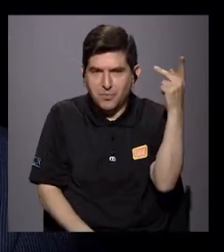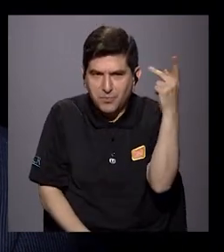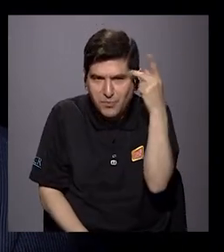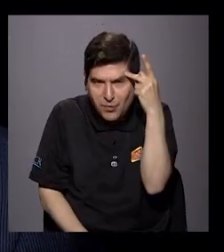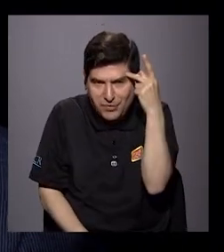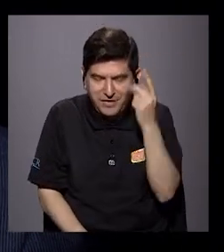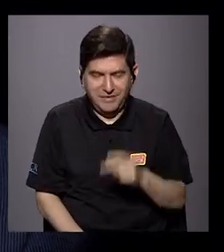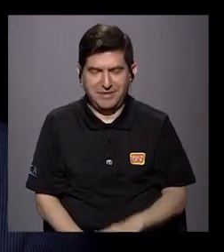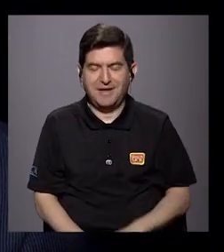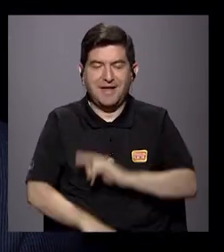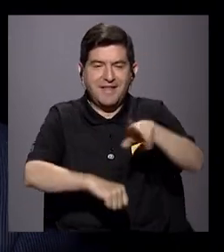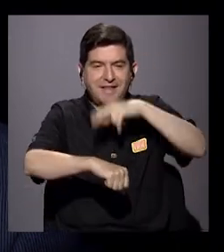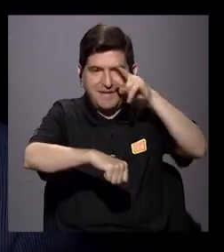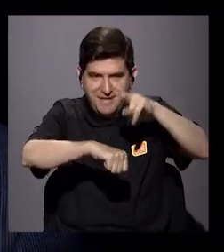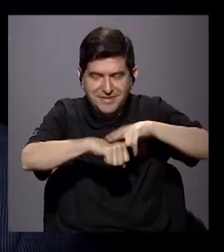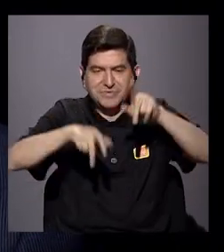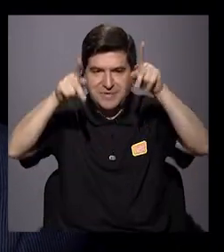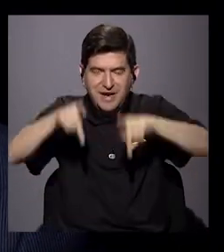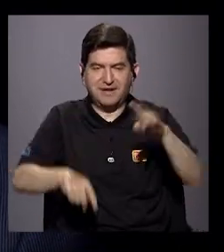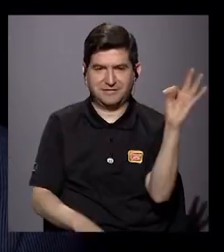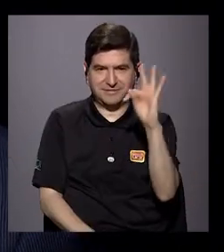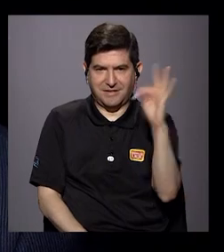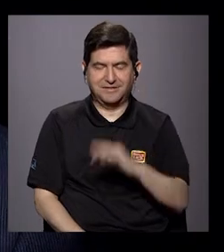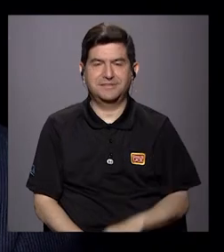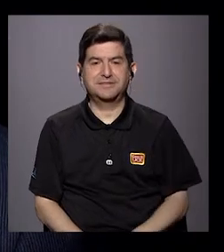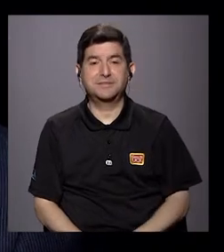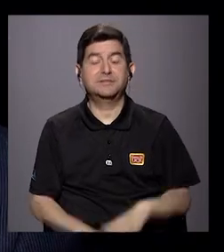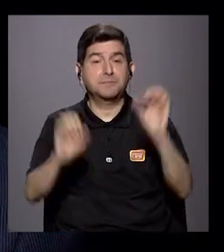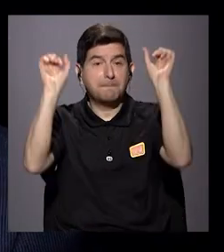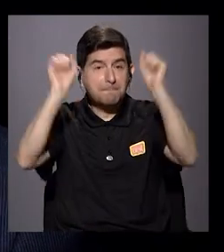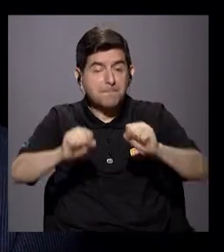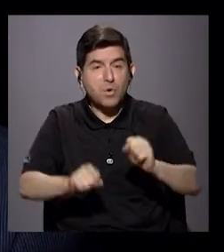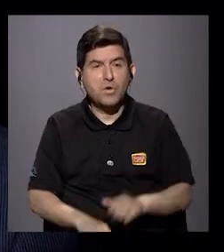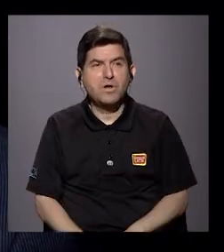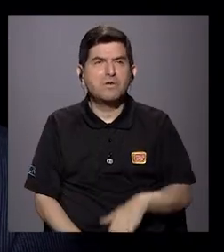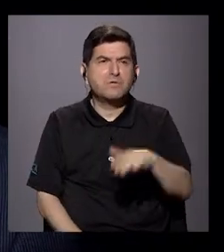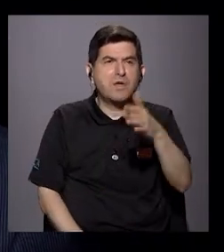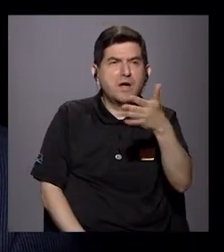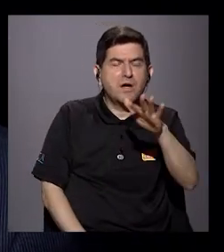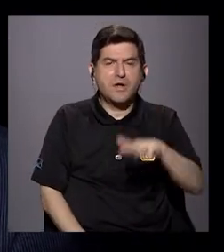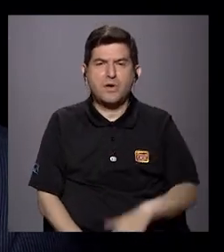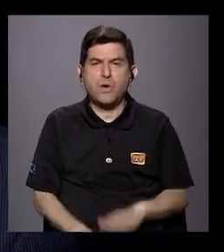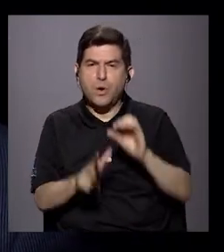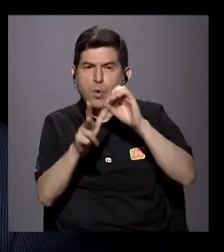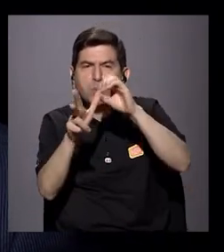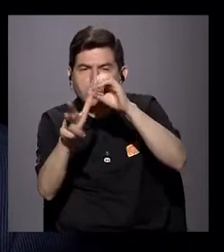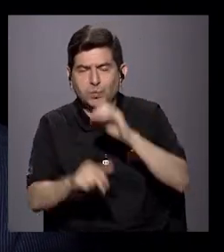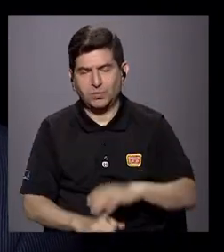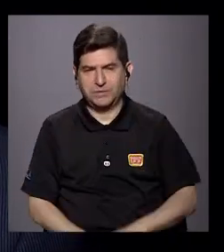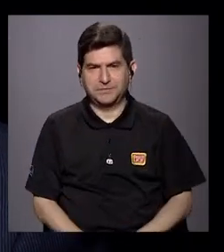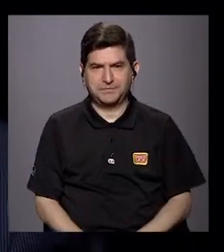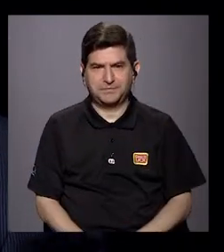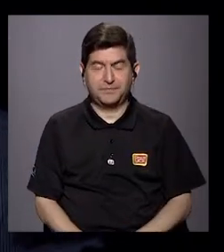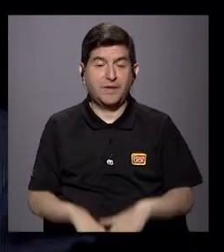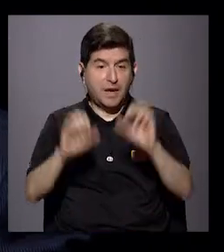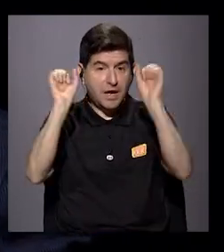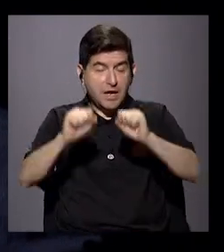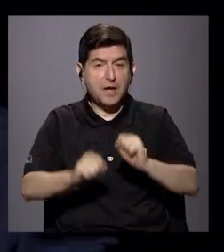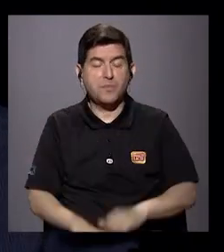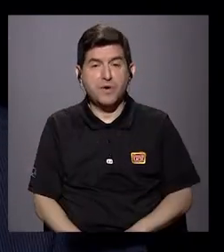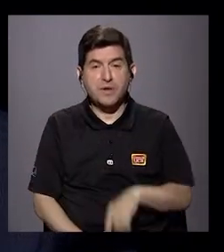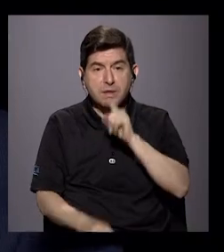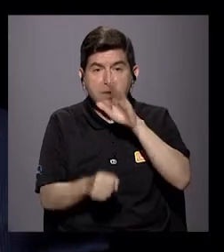nacional para las personas trans, que pueda estar por ahí de octubre, eso estamos esperando, y que logre